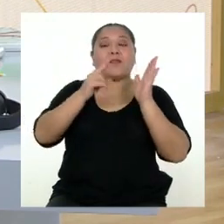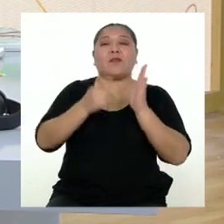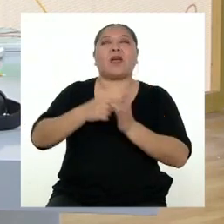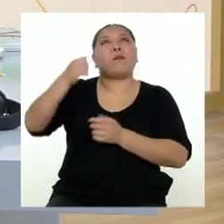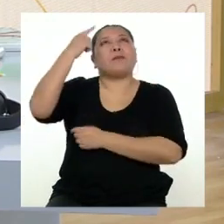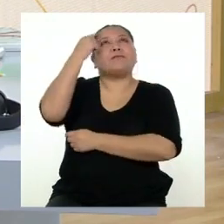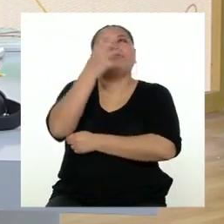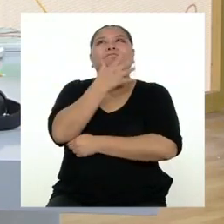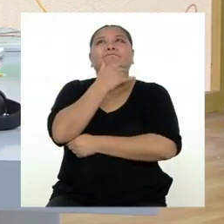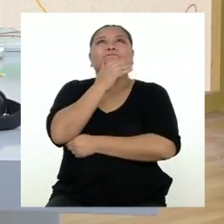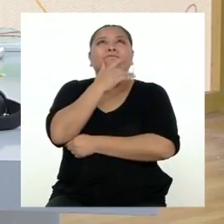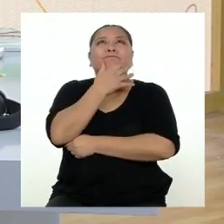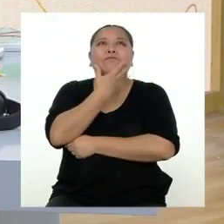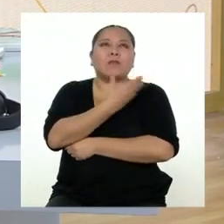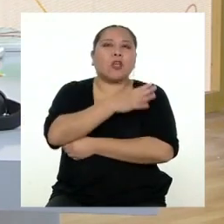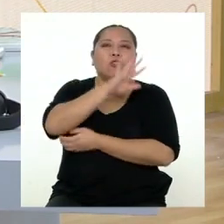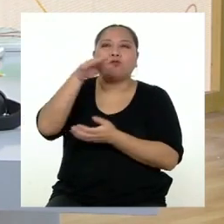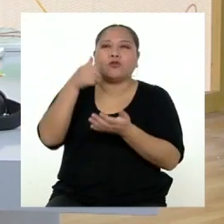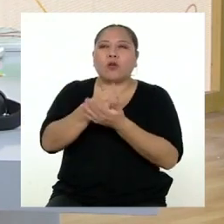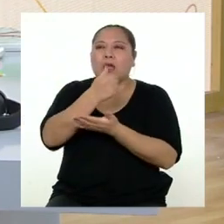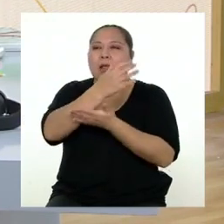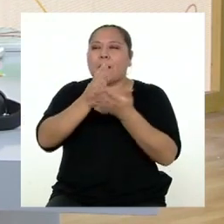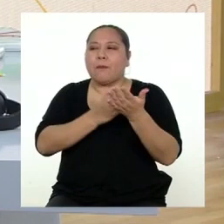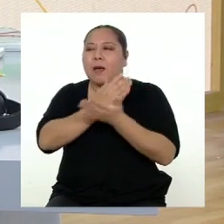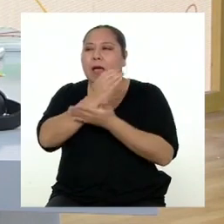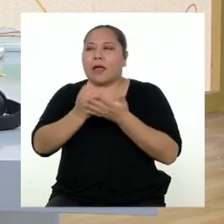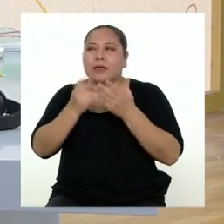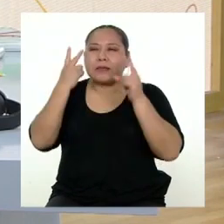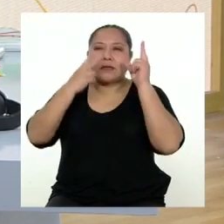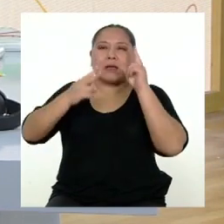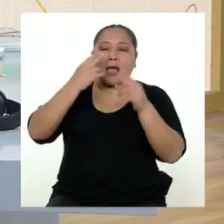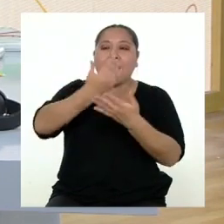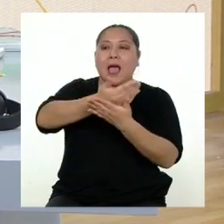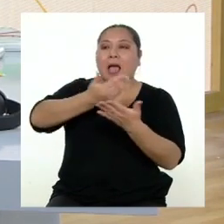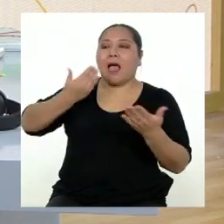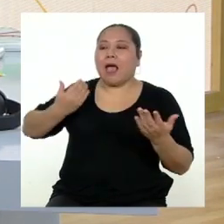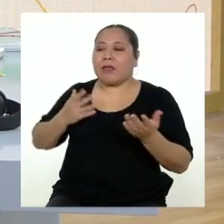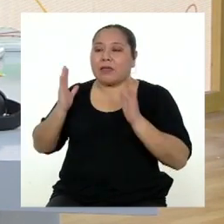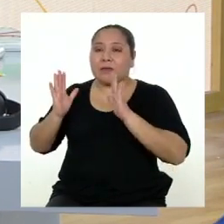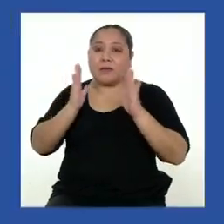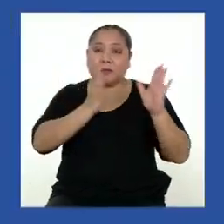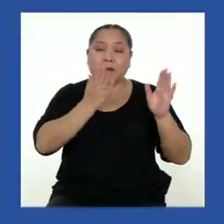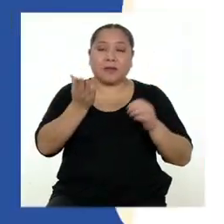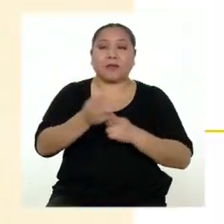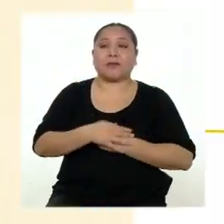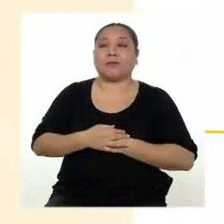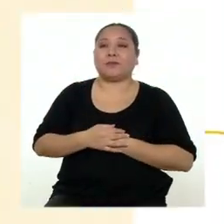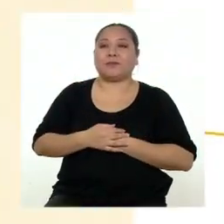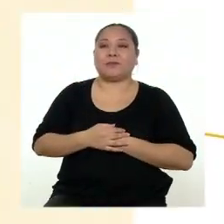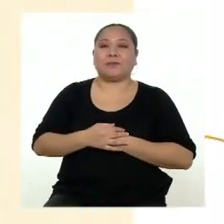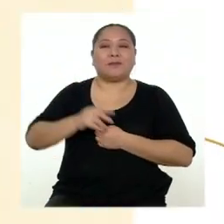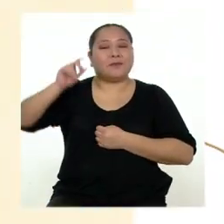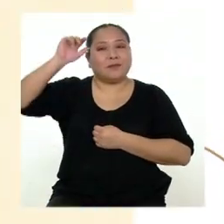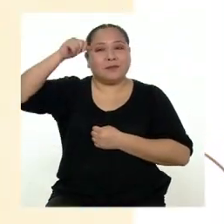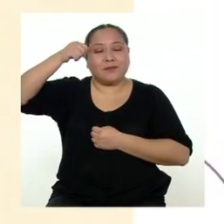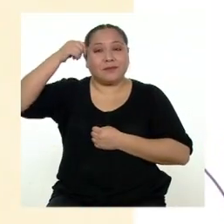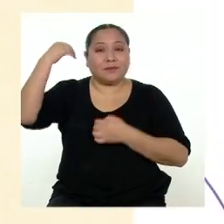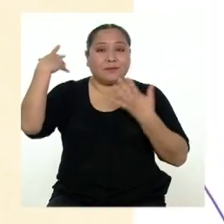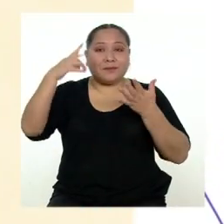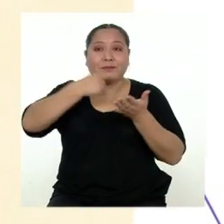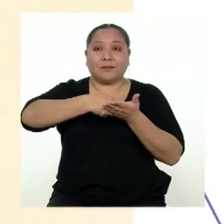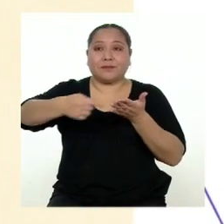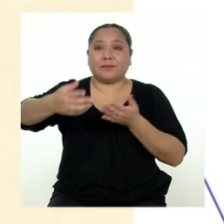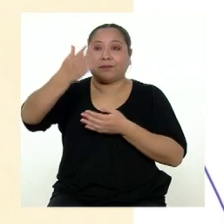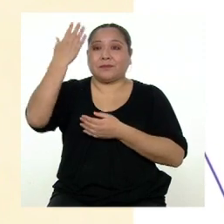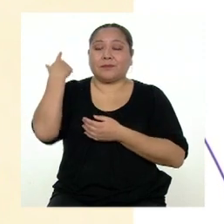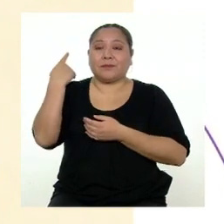pensar muy bien todos los aspectos que hay que tener en cuenta antes de su elaboración. Recuerda que ya la semana pasada